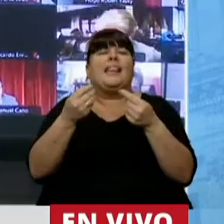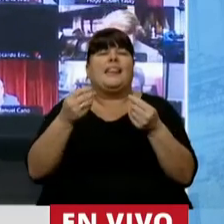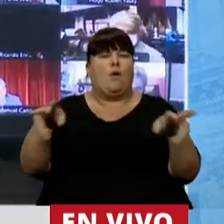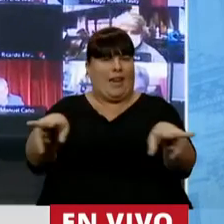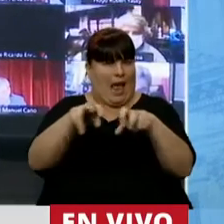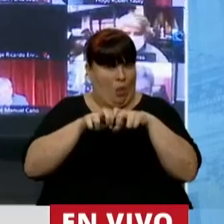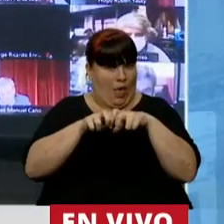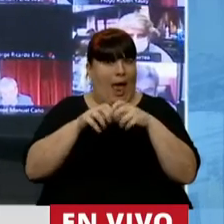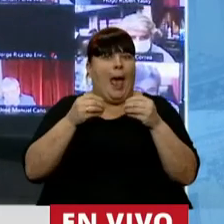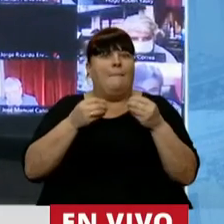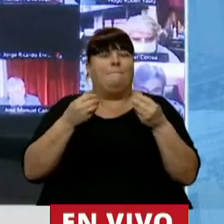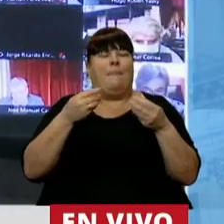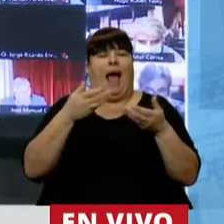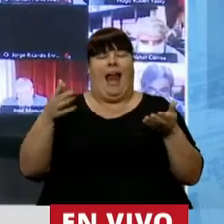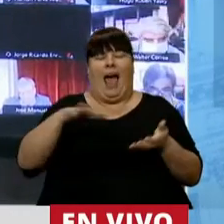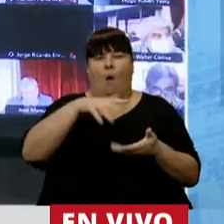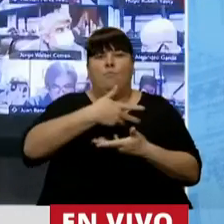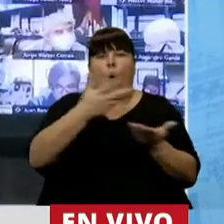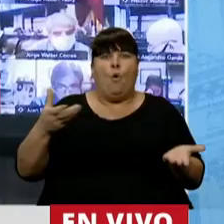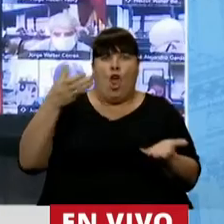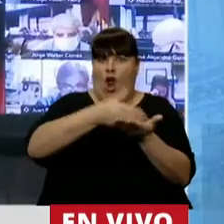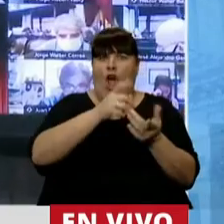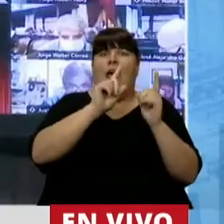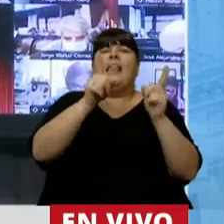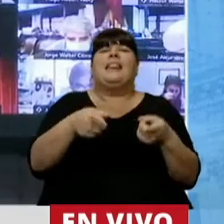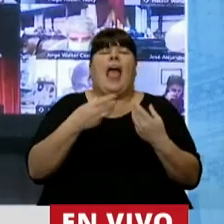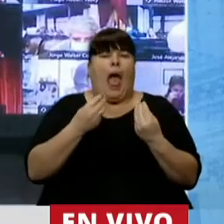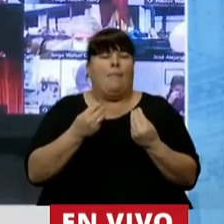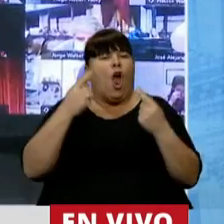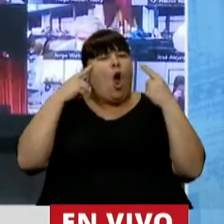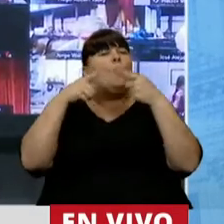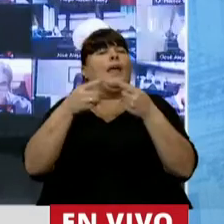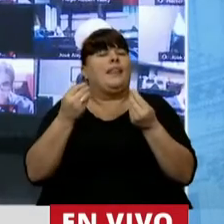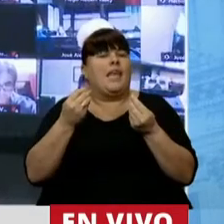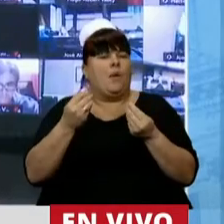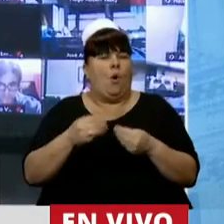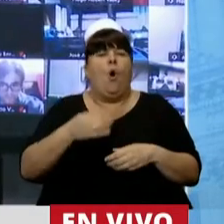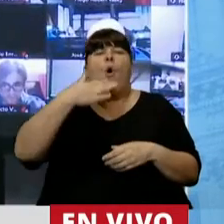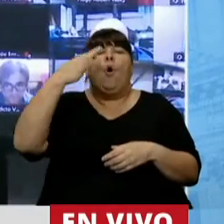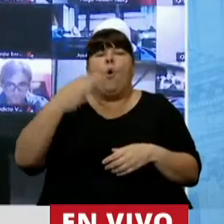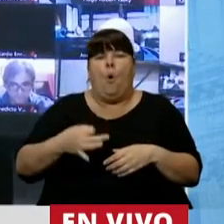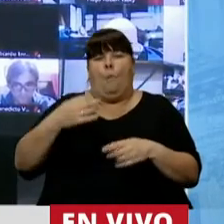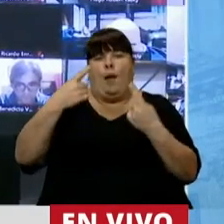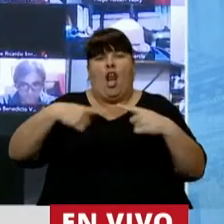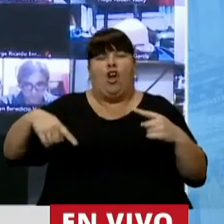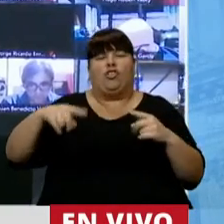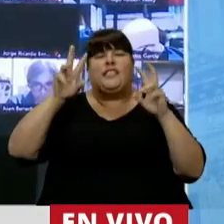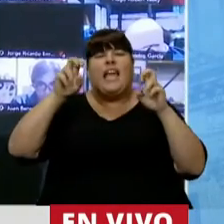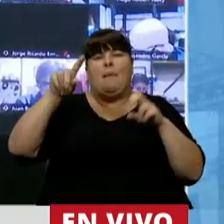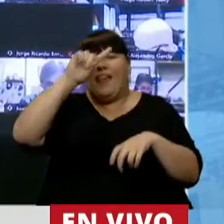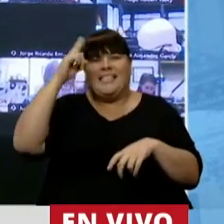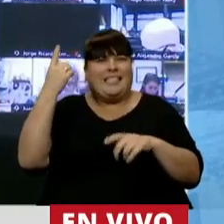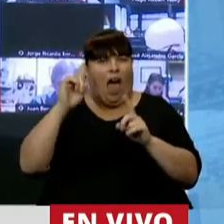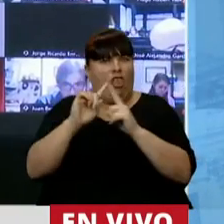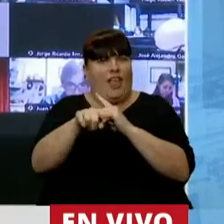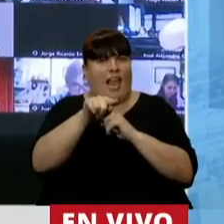para nutrir el agrio público, sino también tienen el objeto de cumplir con los demás fines estatales de manera